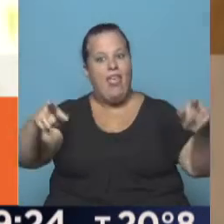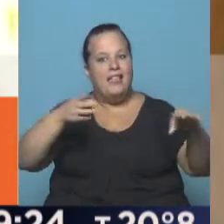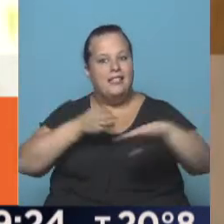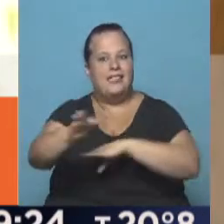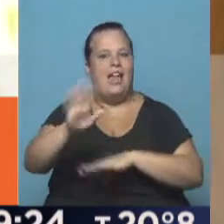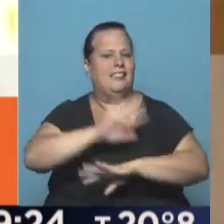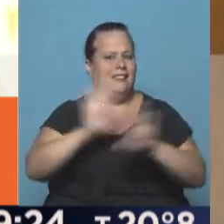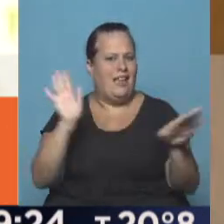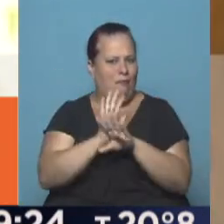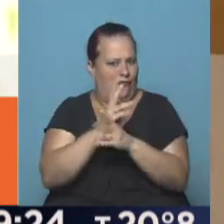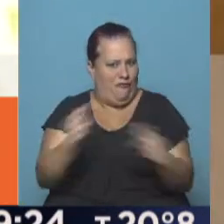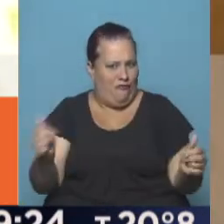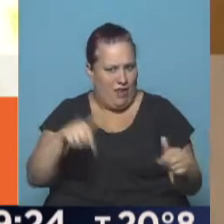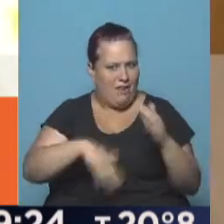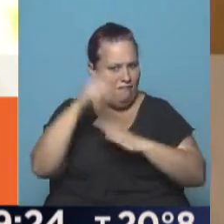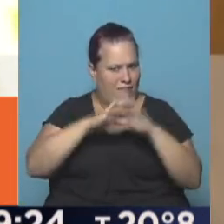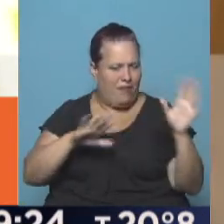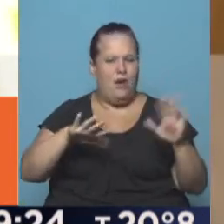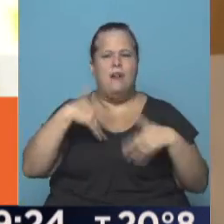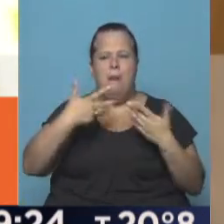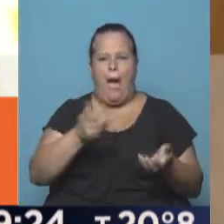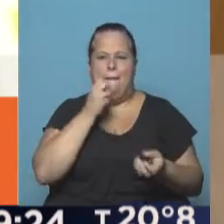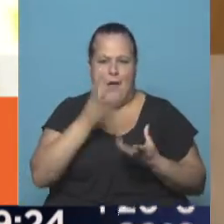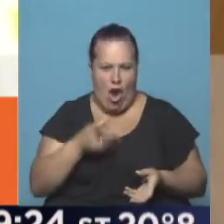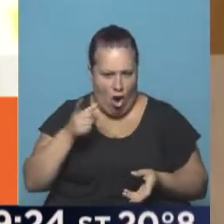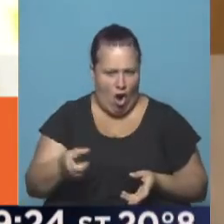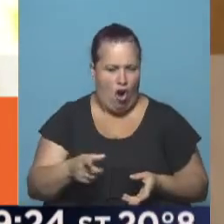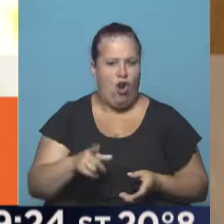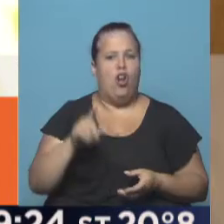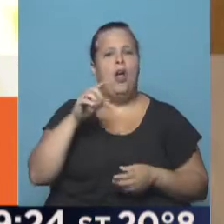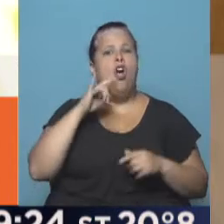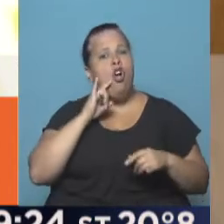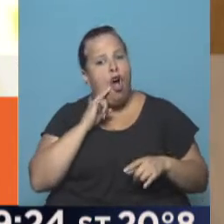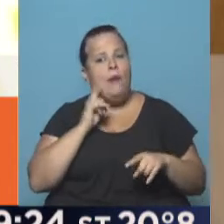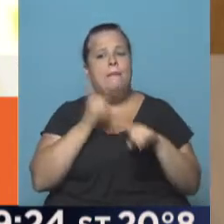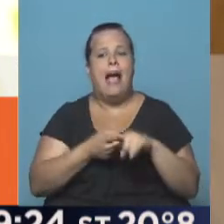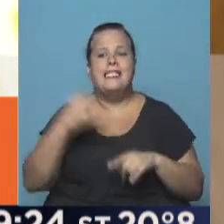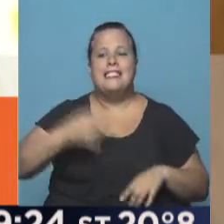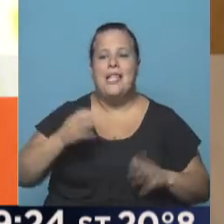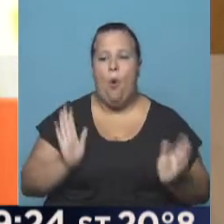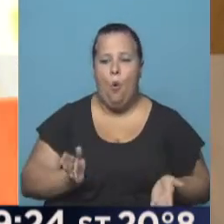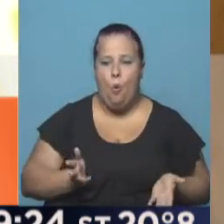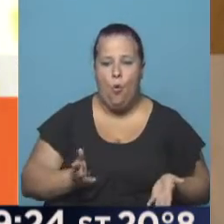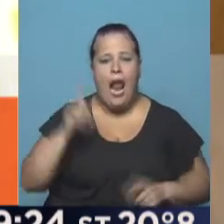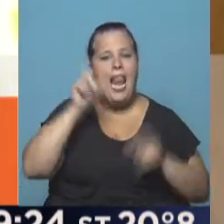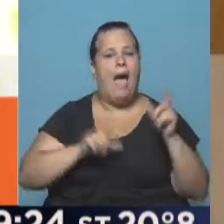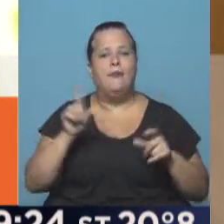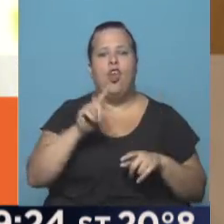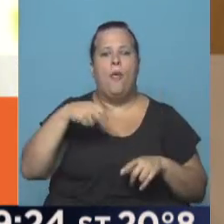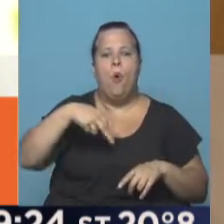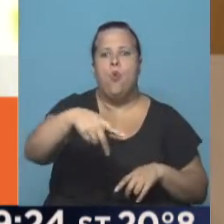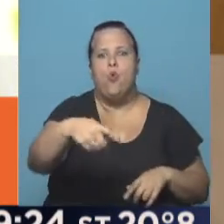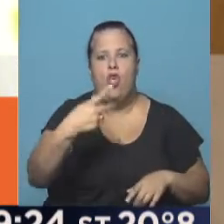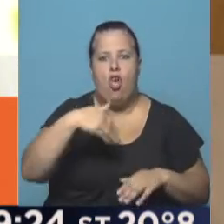que ya está prácticamente terminada la obra. Va a quedar muchísimo mejor, no solo más cómodo, sino que mucho más seguro. La gente no va a tener que